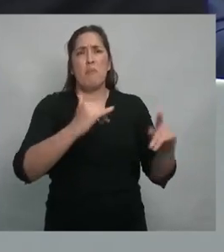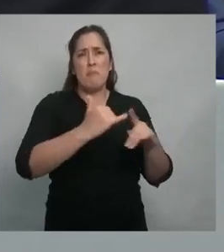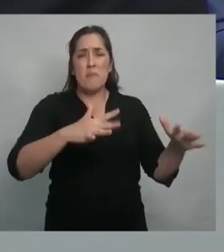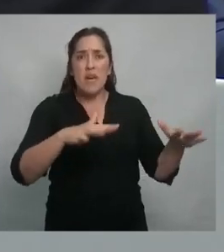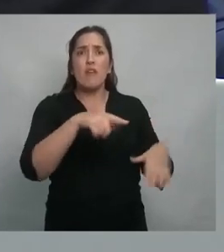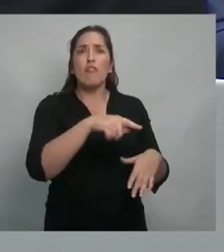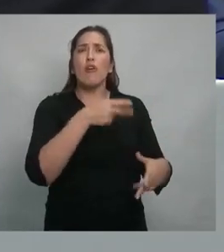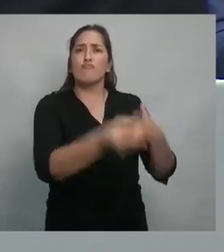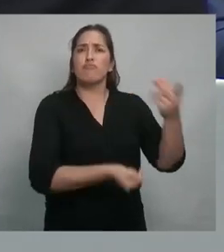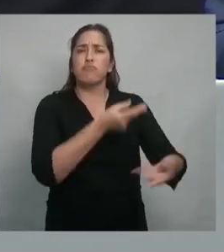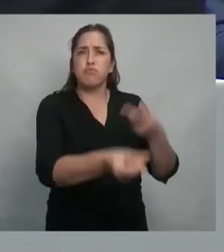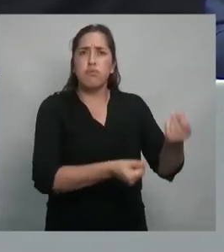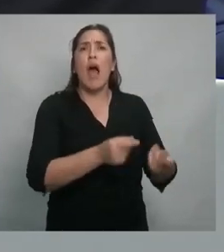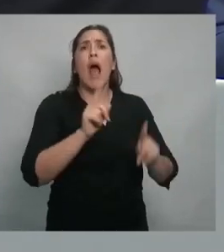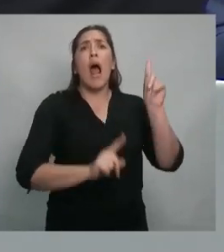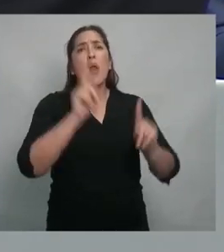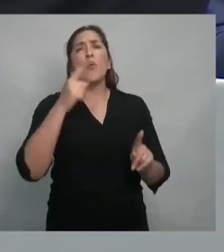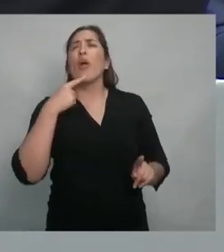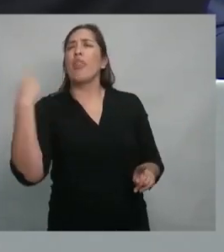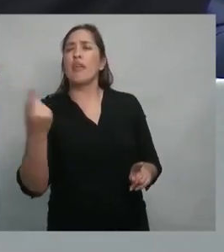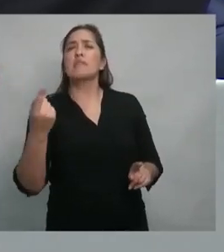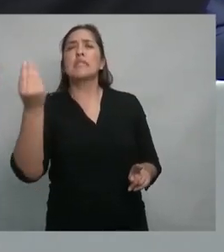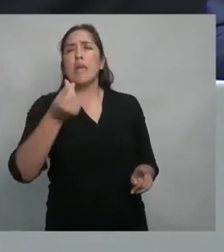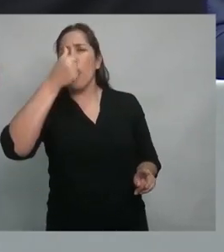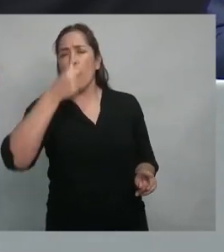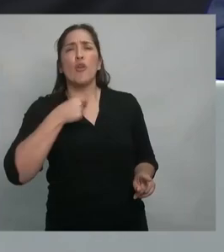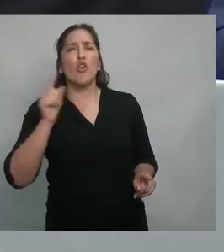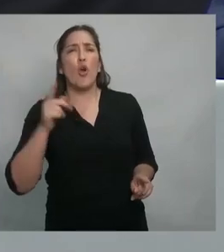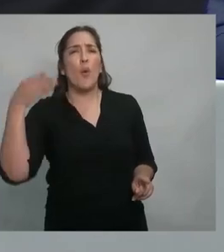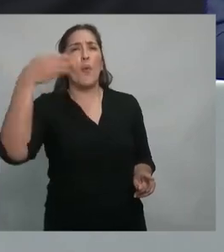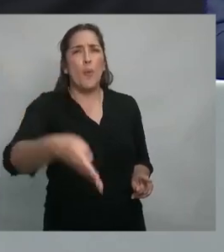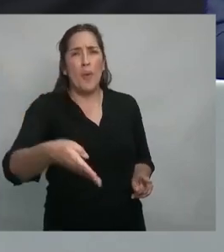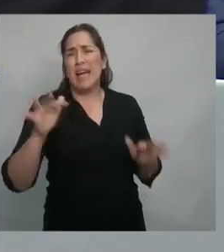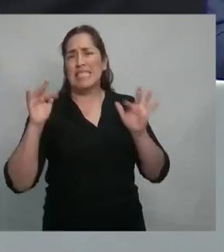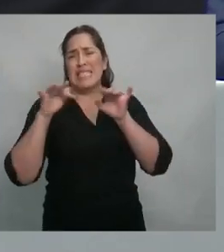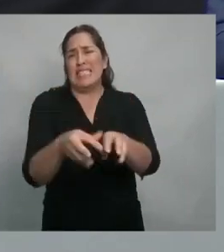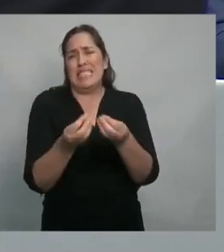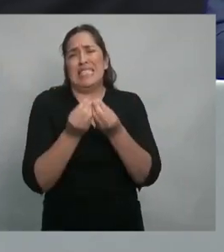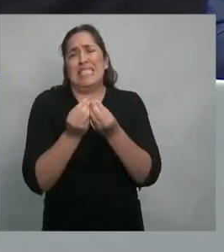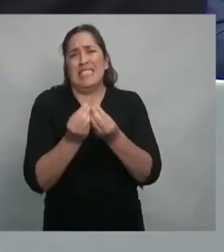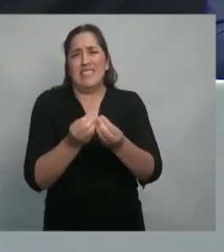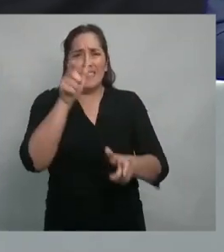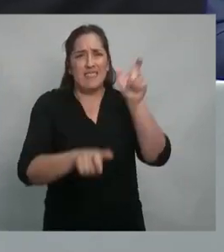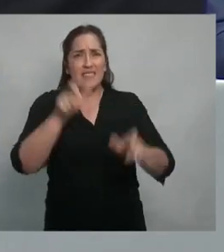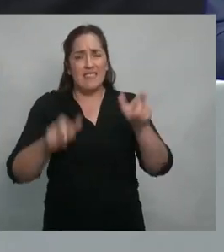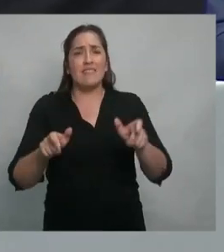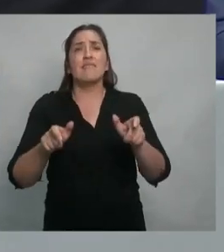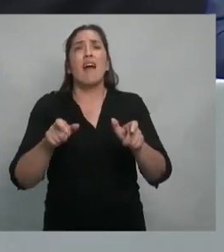muchos evitaban ir al supermercado el sábado y el domingo porque era una romería de gente y entonces